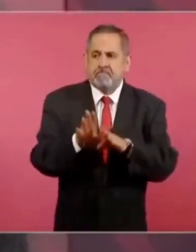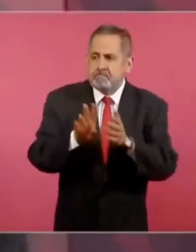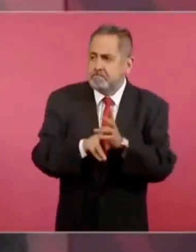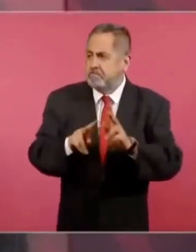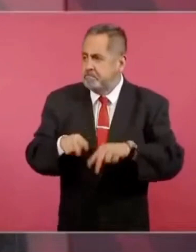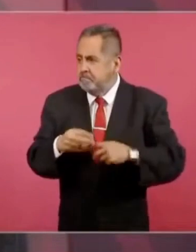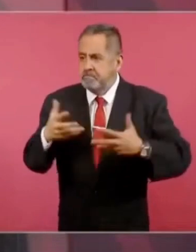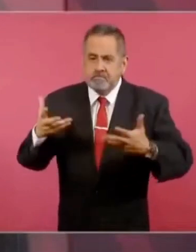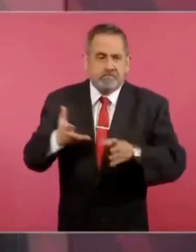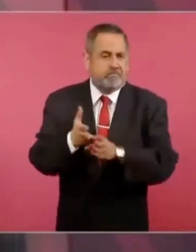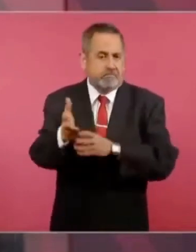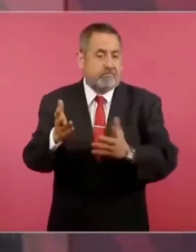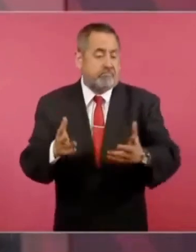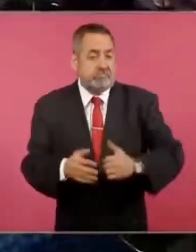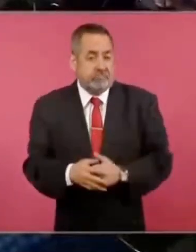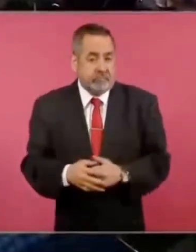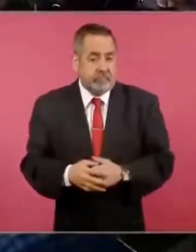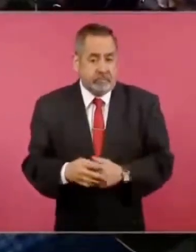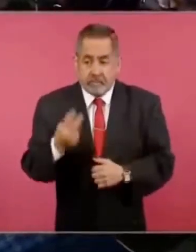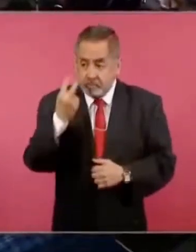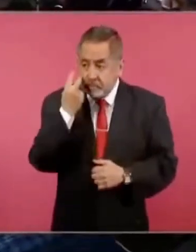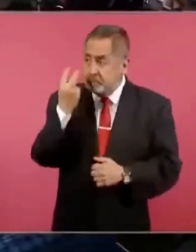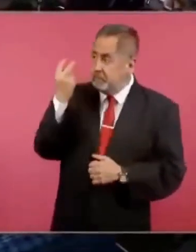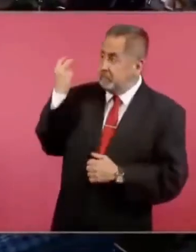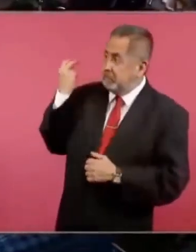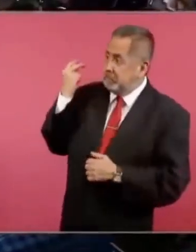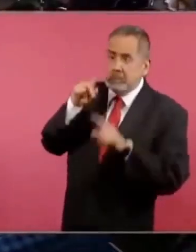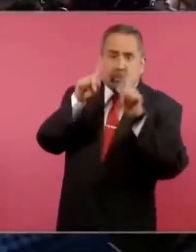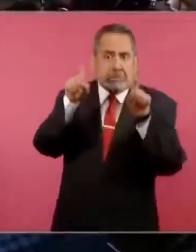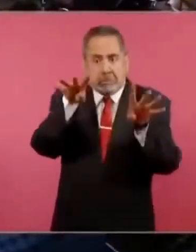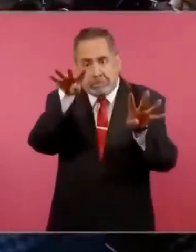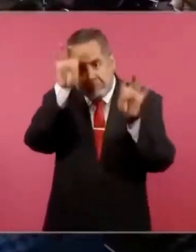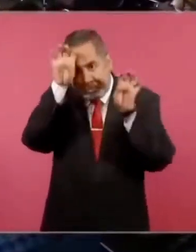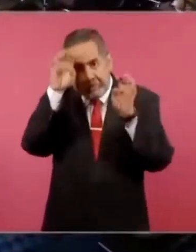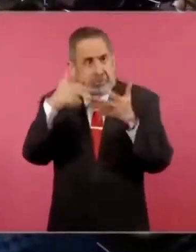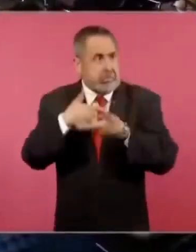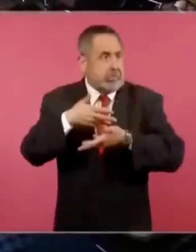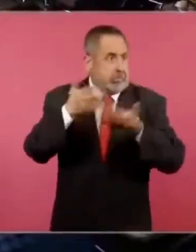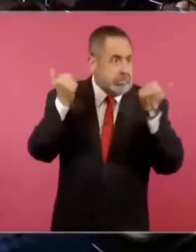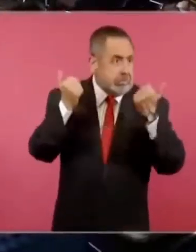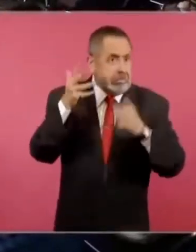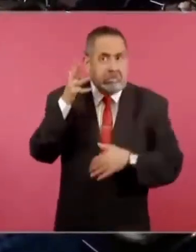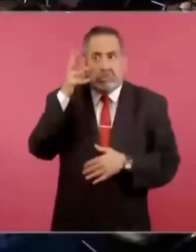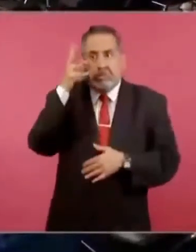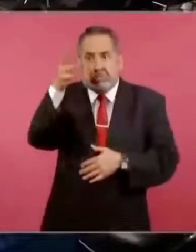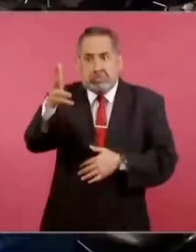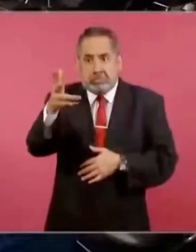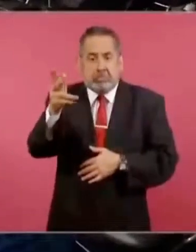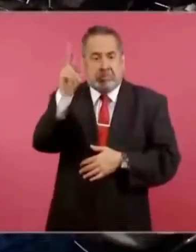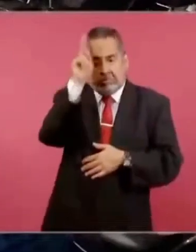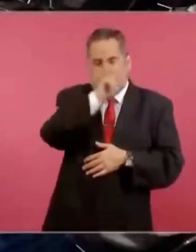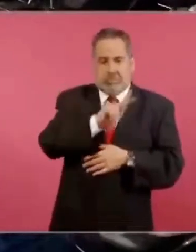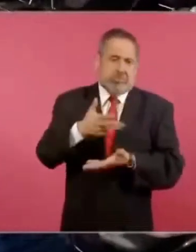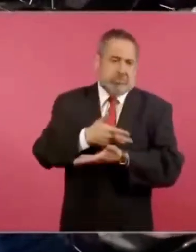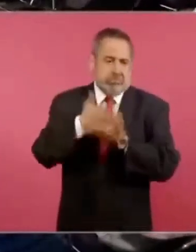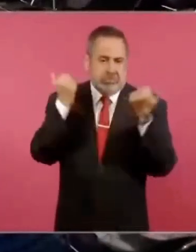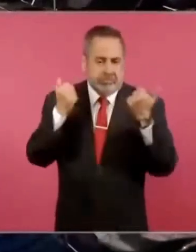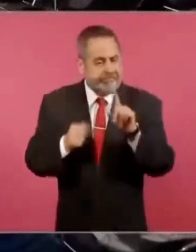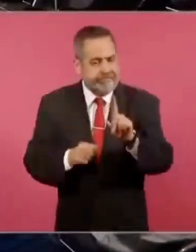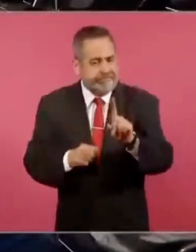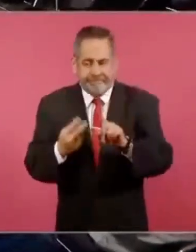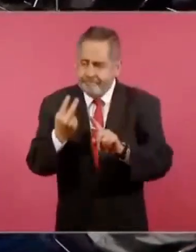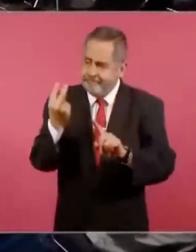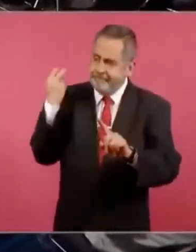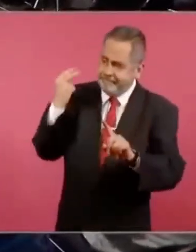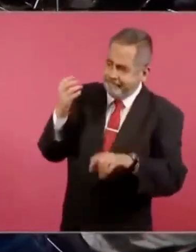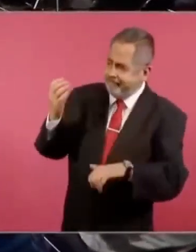Quien no sabe de dónde viene, difícilmente va a saber hacia dónde va. Y esto explica bastante,